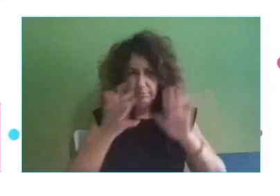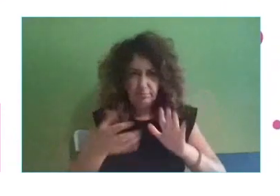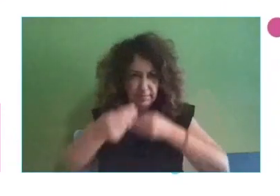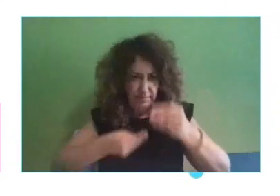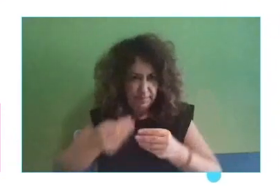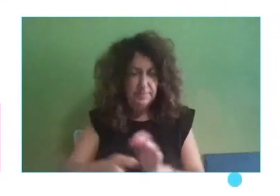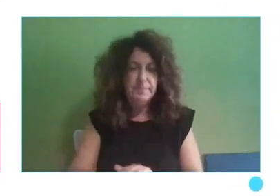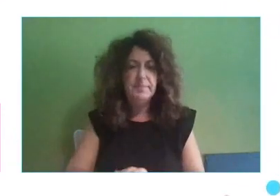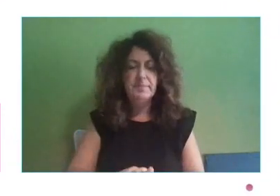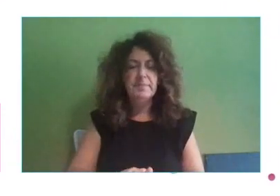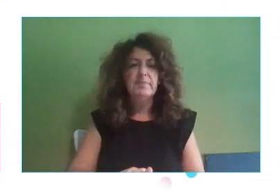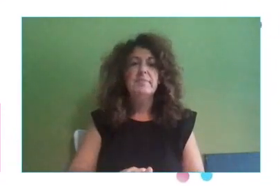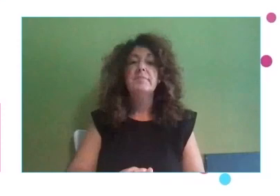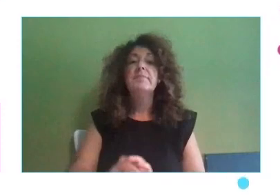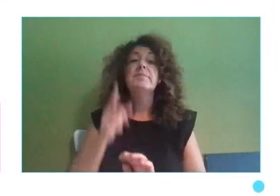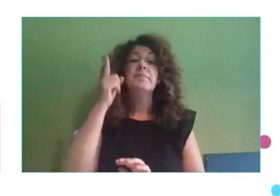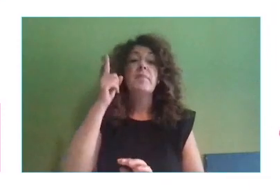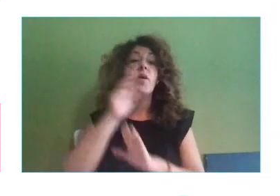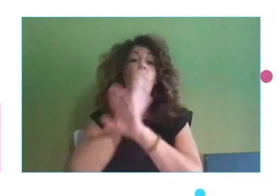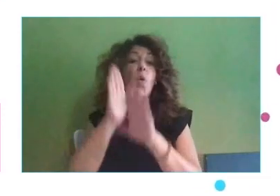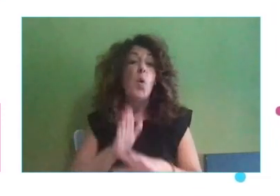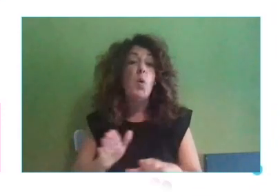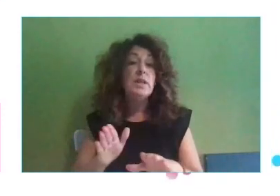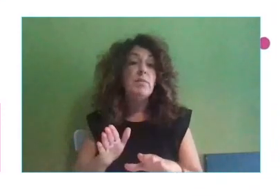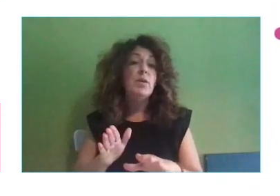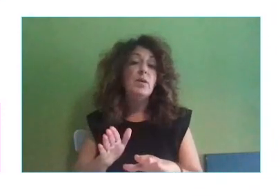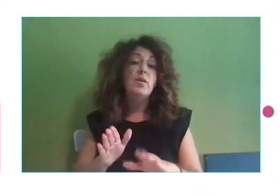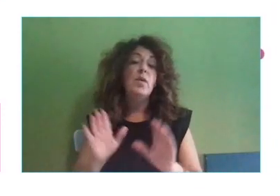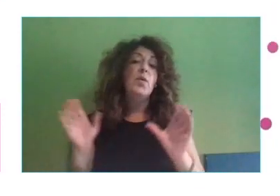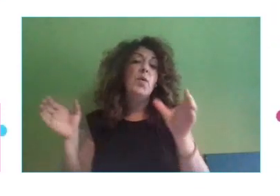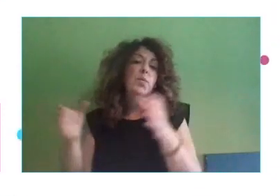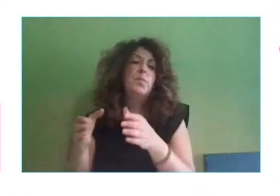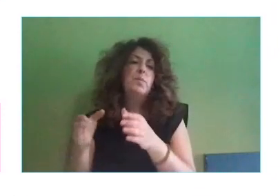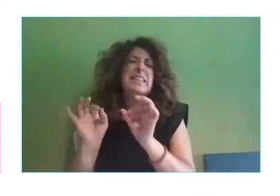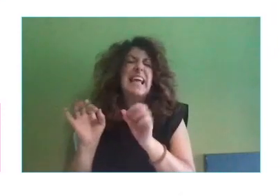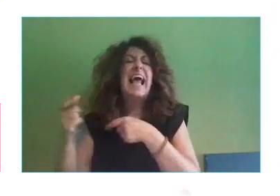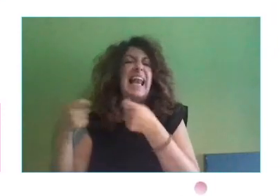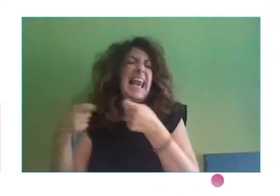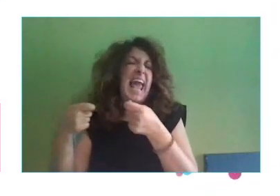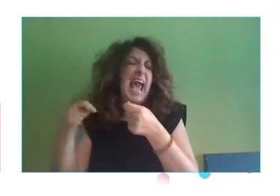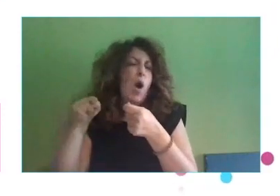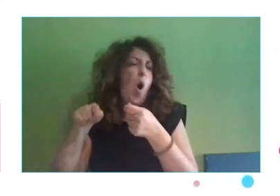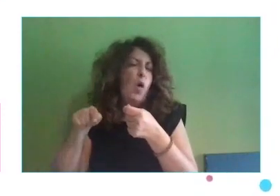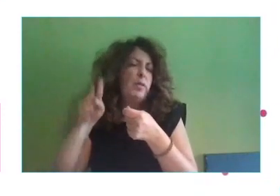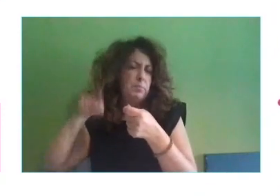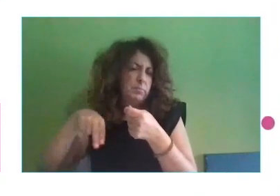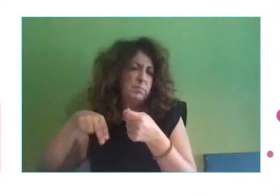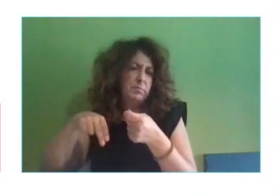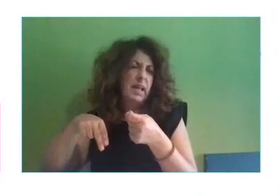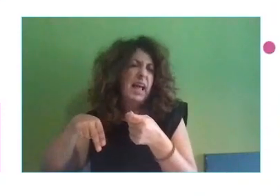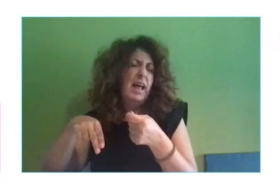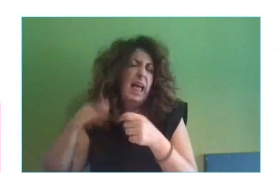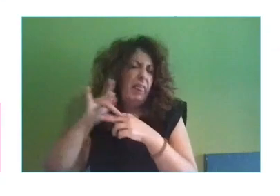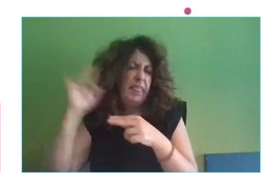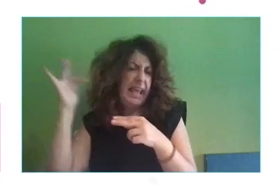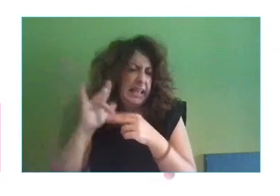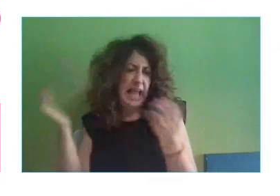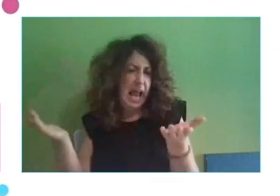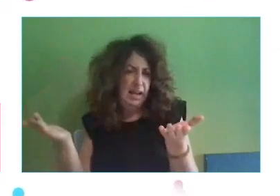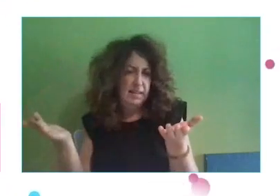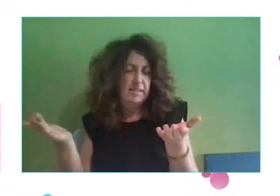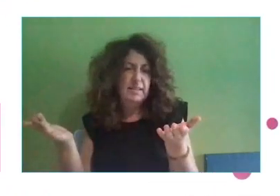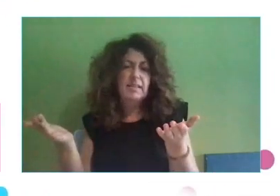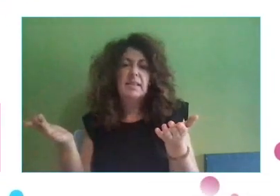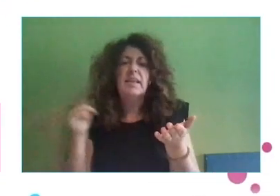Y por último, si estamos ya hablando de un negocio digitalizado, pues aquí lo que vemos es una estrategia, ya no es de